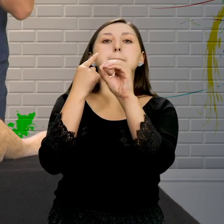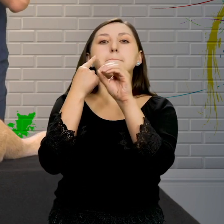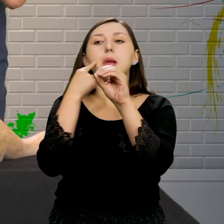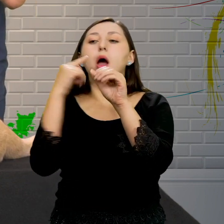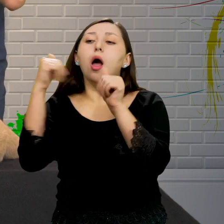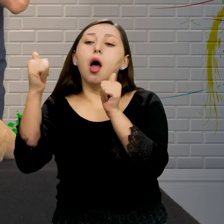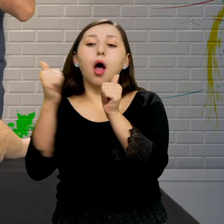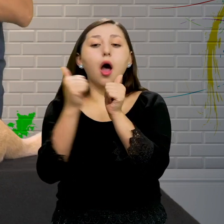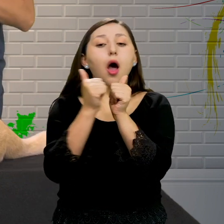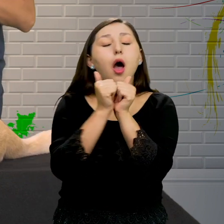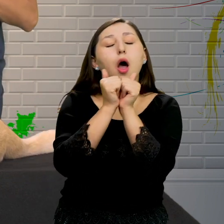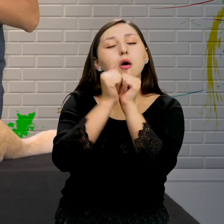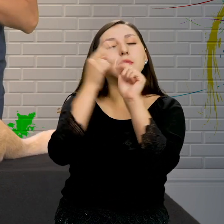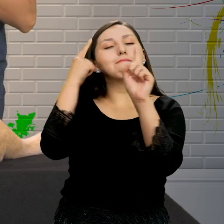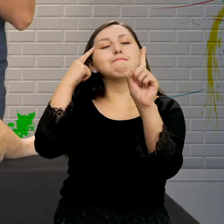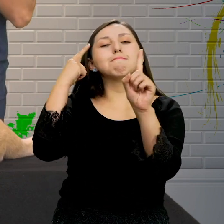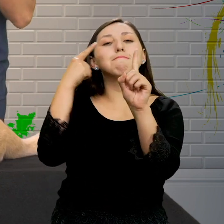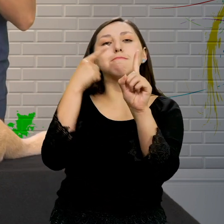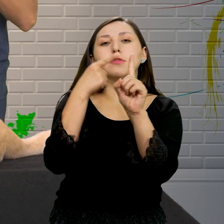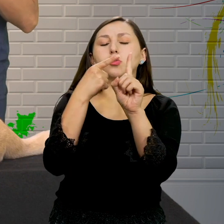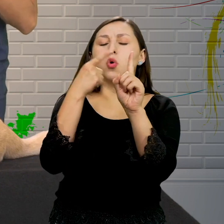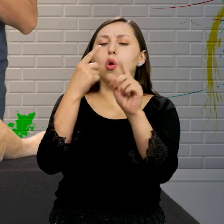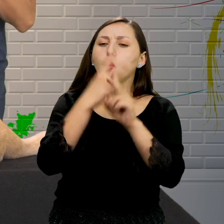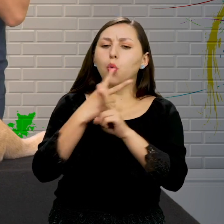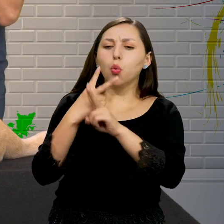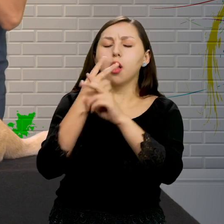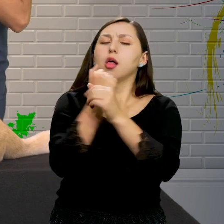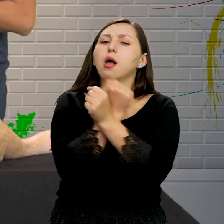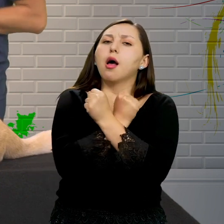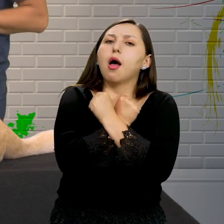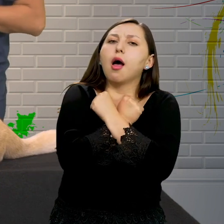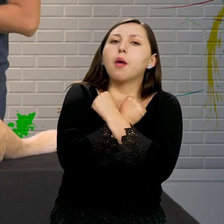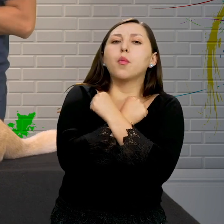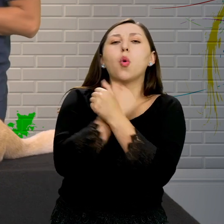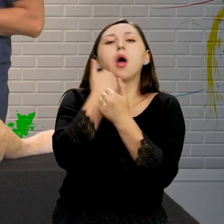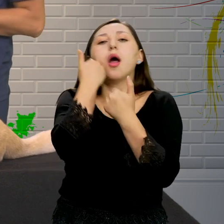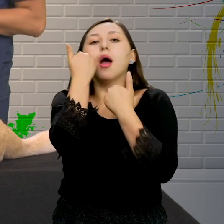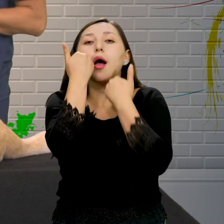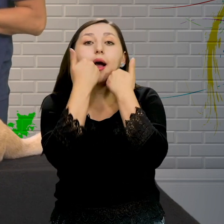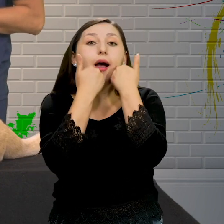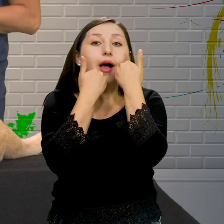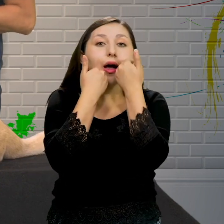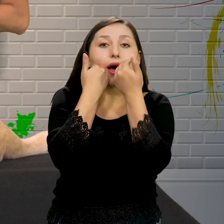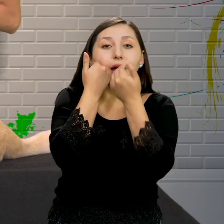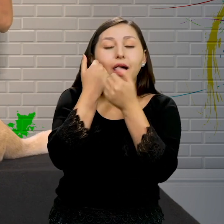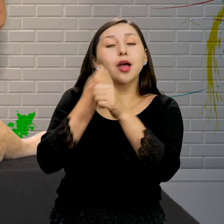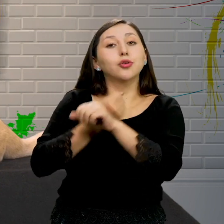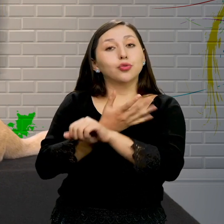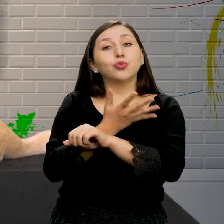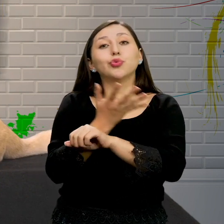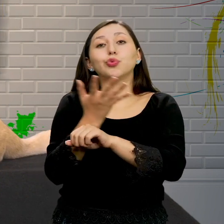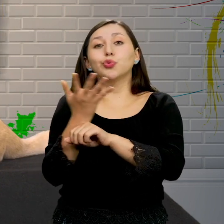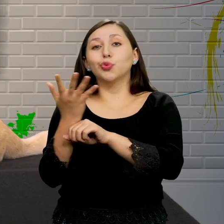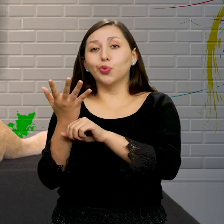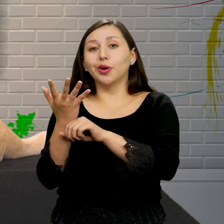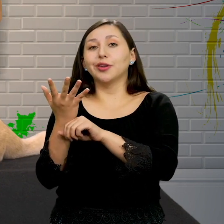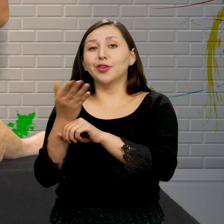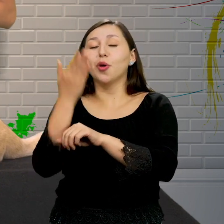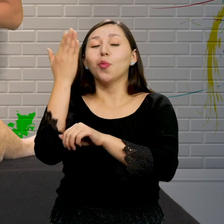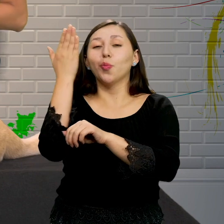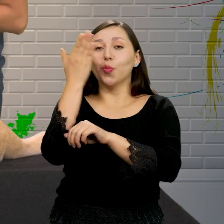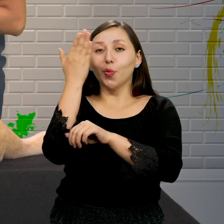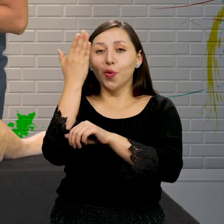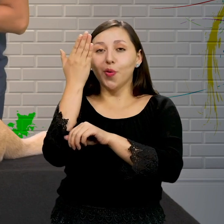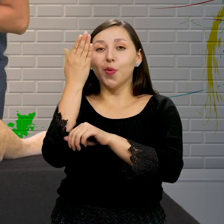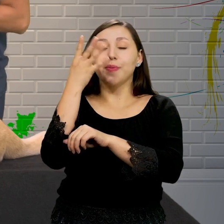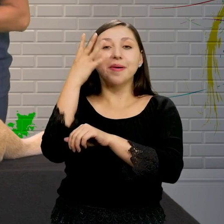¡Wow! Con una misión Entonces Eso Hay que entenderlo Grandes consejos de mi amigo Pancho Para el profe Pancho